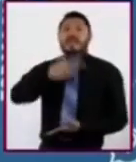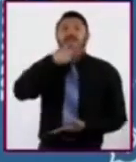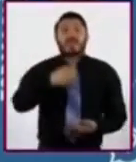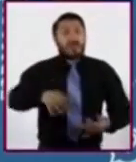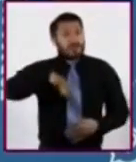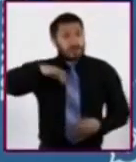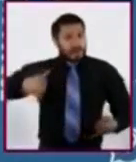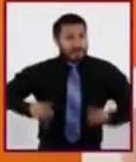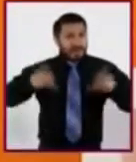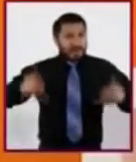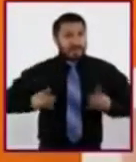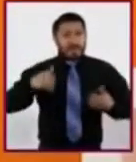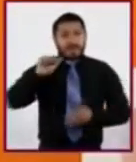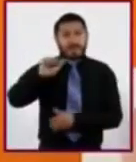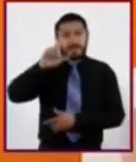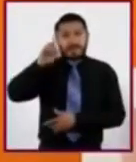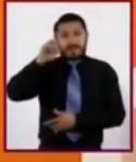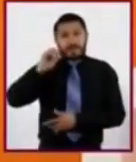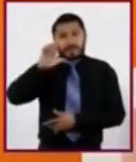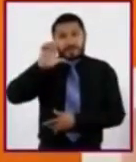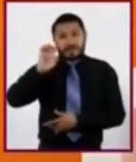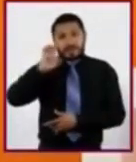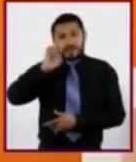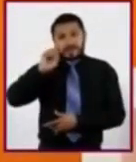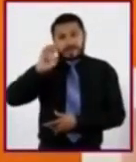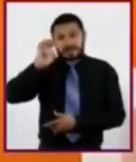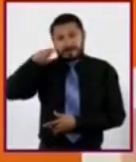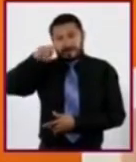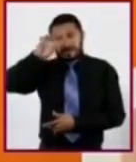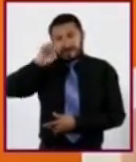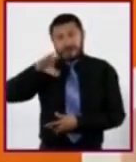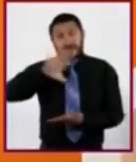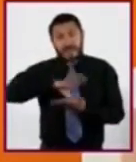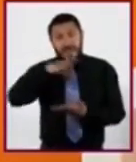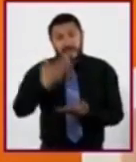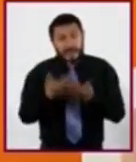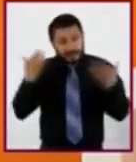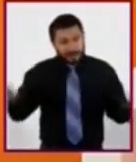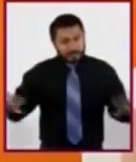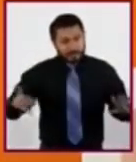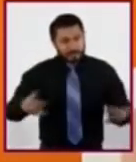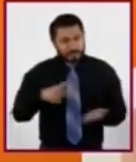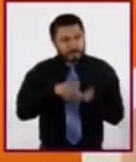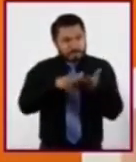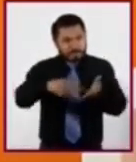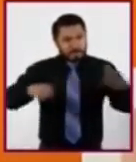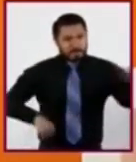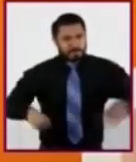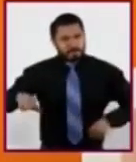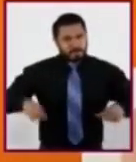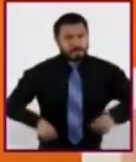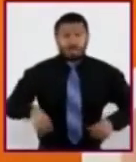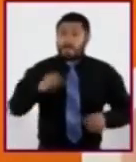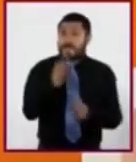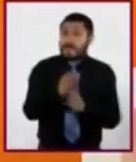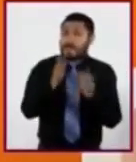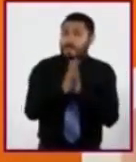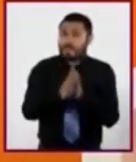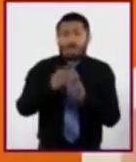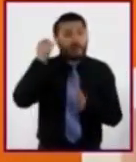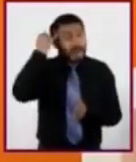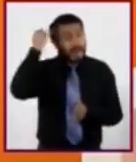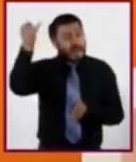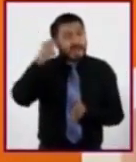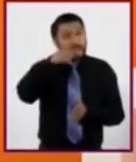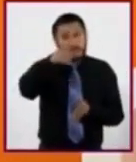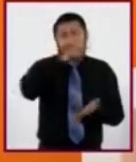y Adolescentes. Ahora les propongo la siguiente actividad. Por el momento, anoten una idea